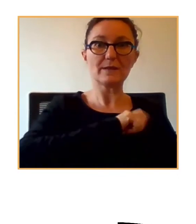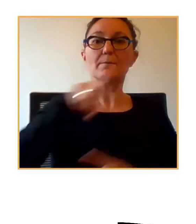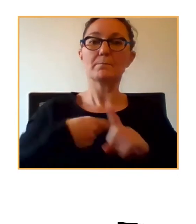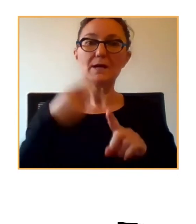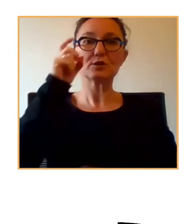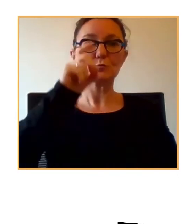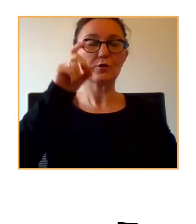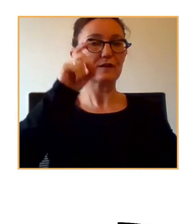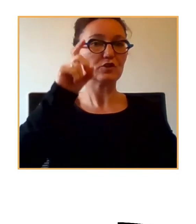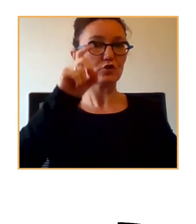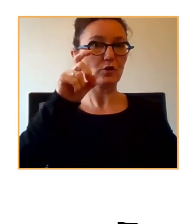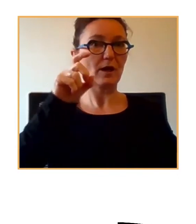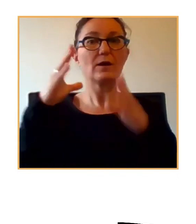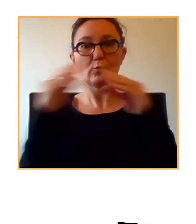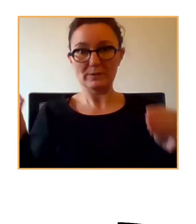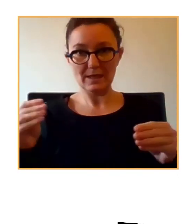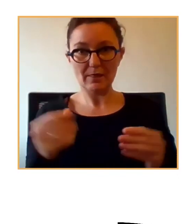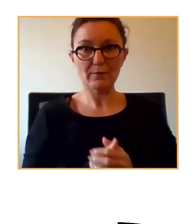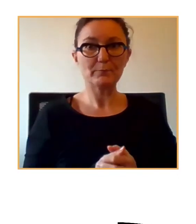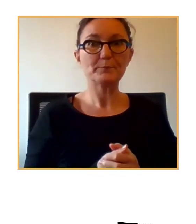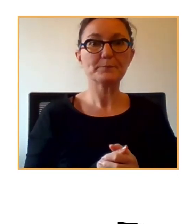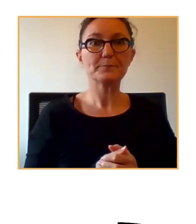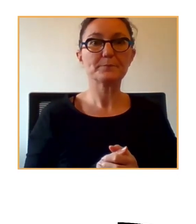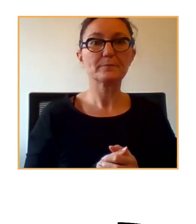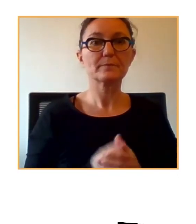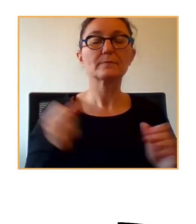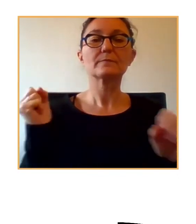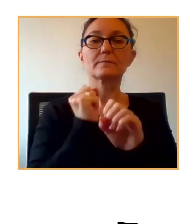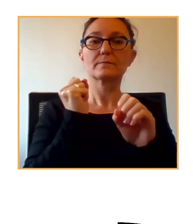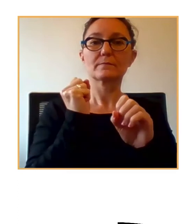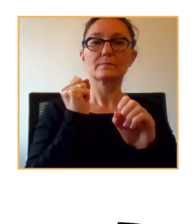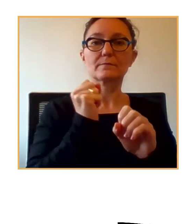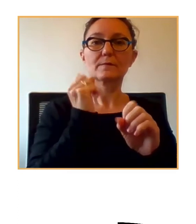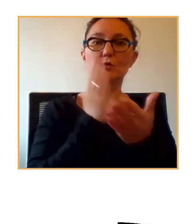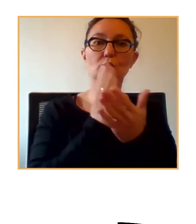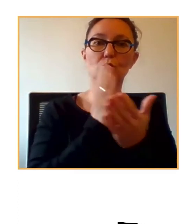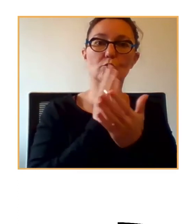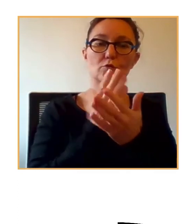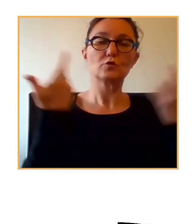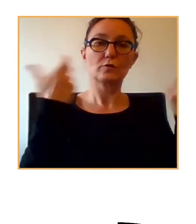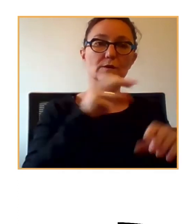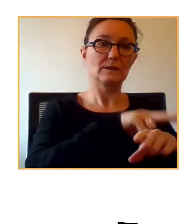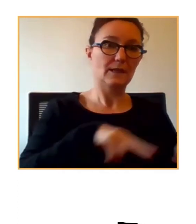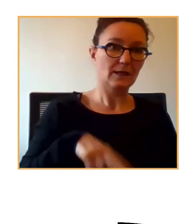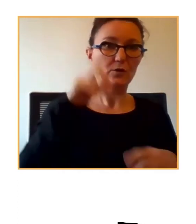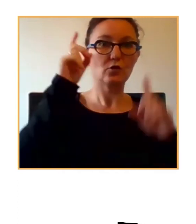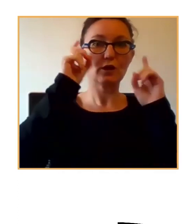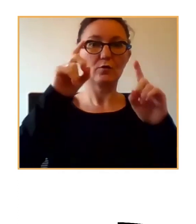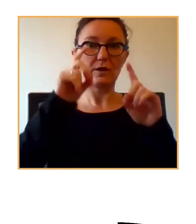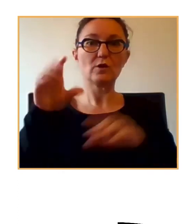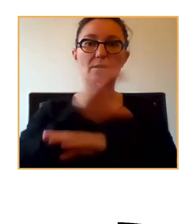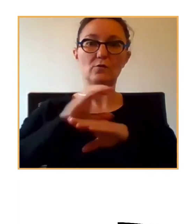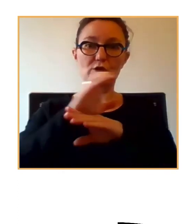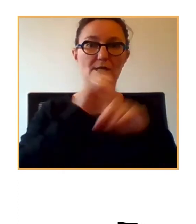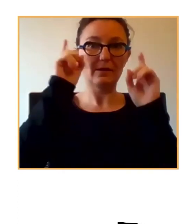en la universidad. Ha desempeñado puestos de coordinación provincial en Delegación de Educación, en la Consejería de Educación, y